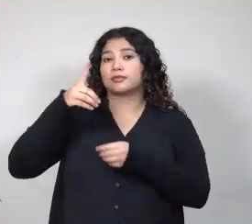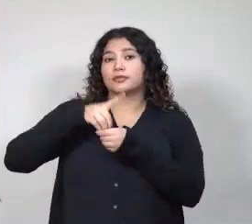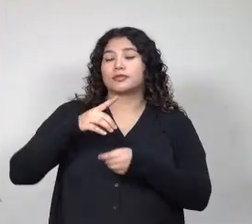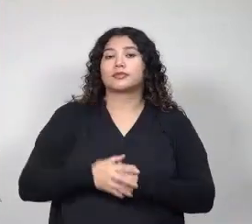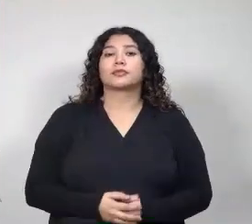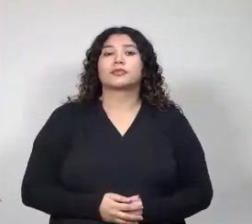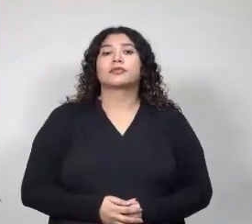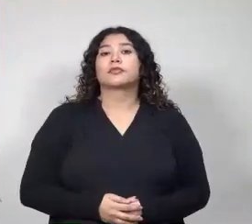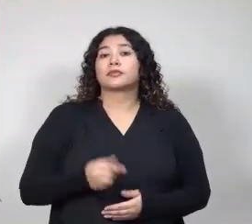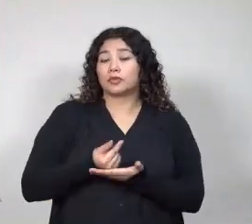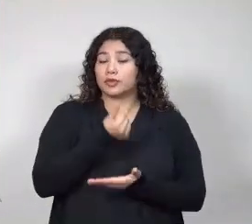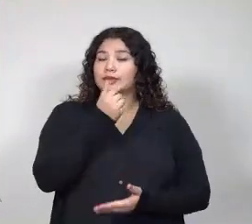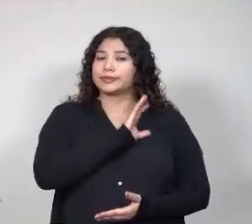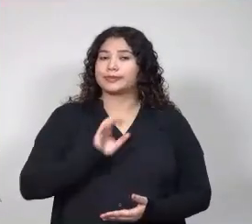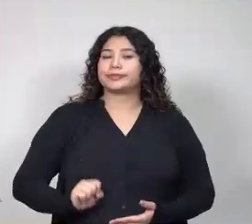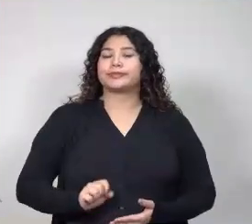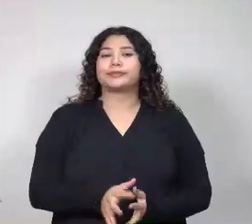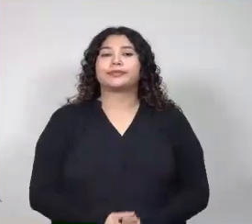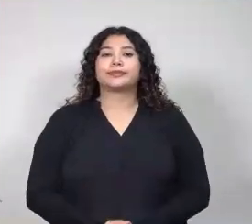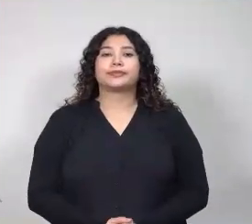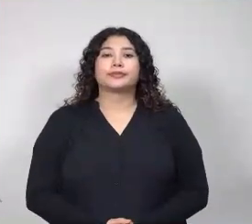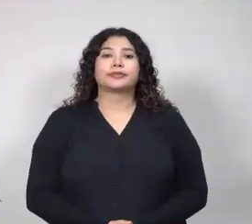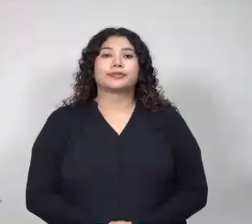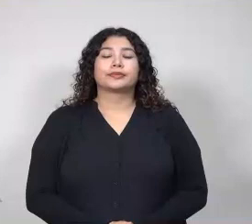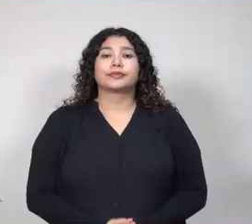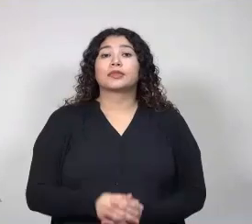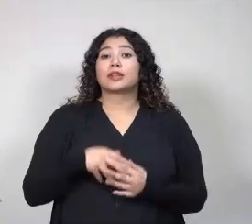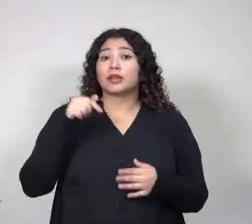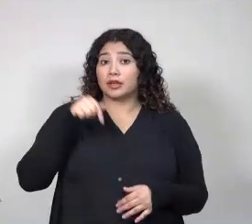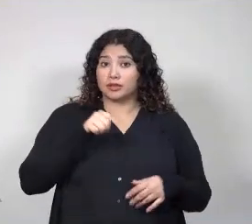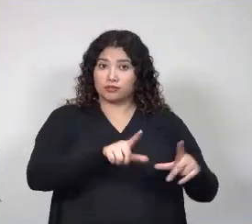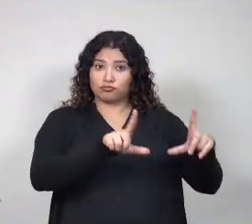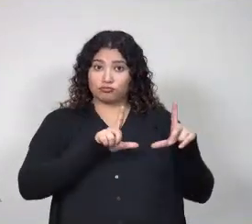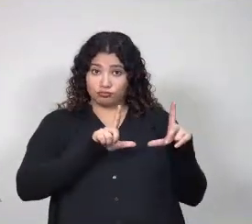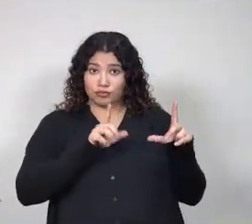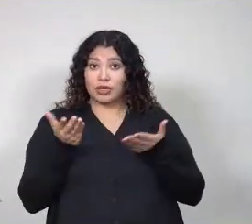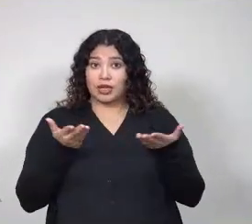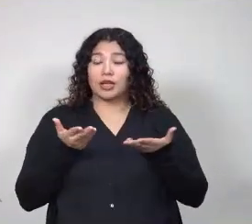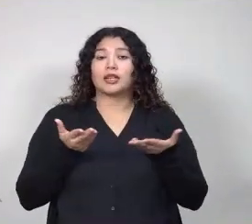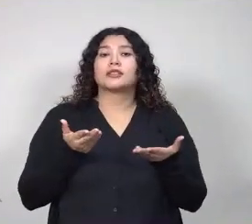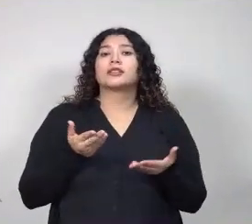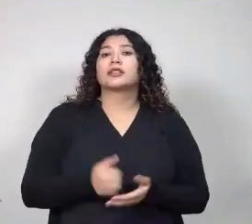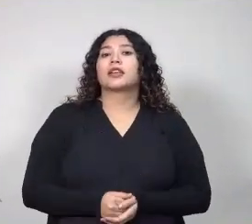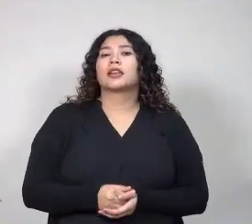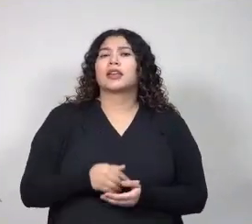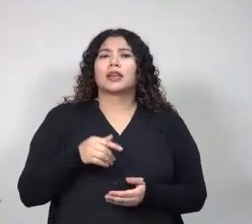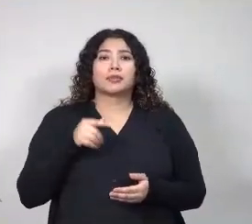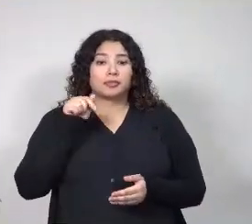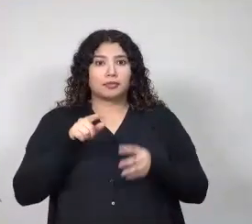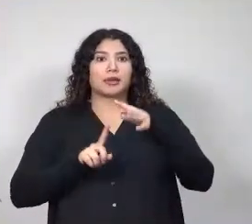en la Universidad de El Salvador. A través de la ejecución de este diplomado también han surgido una cantidad de